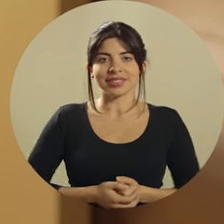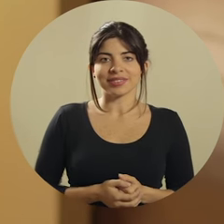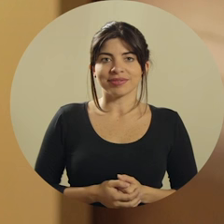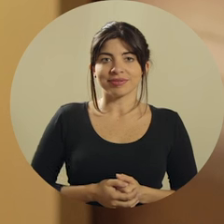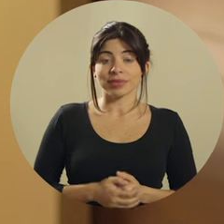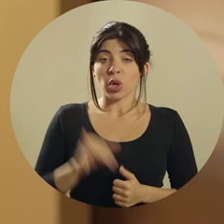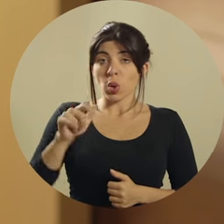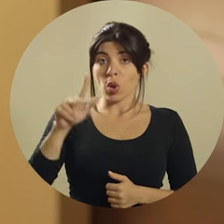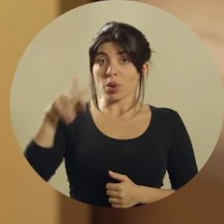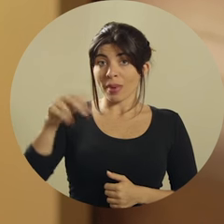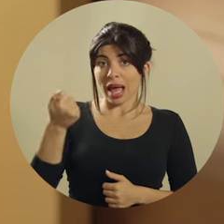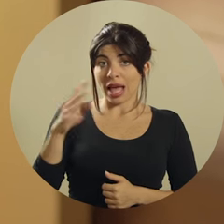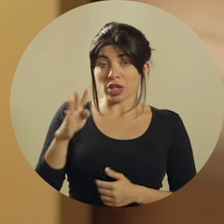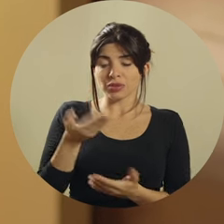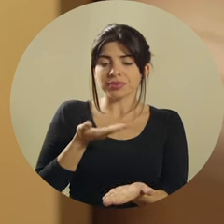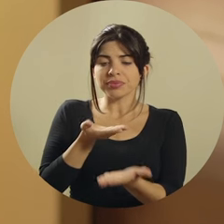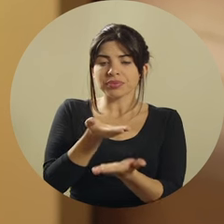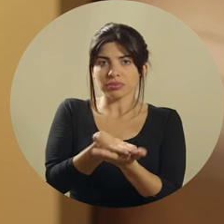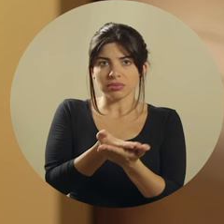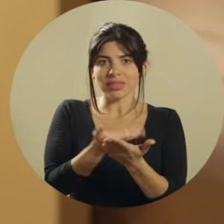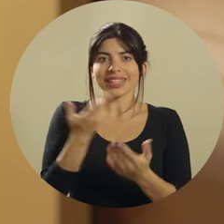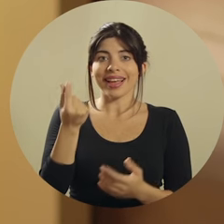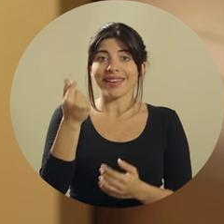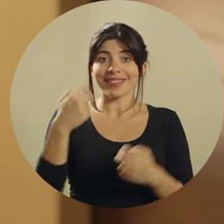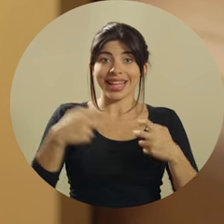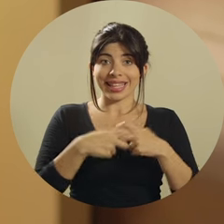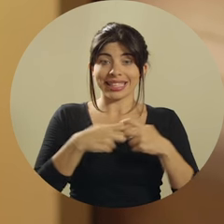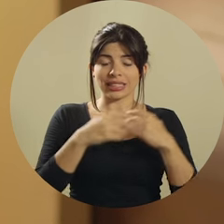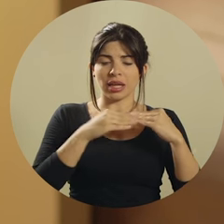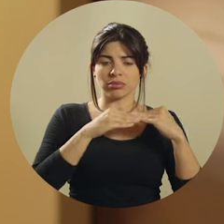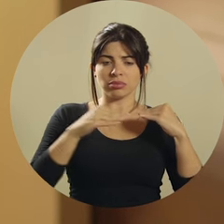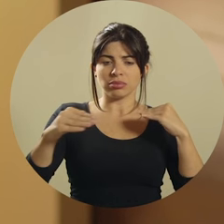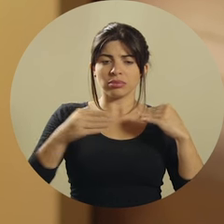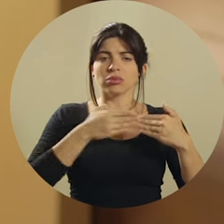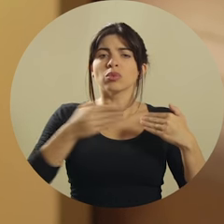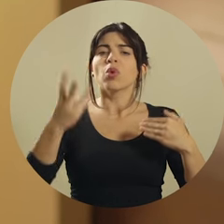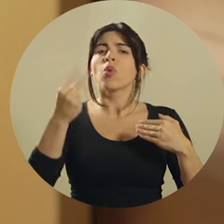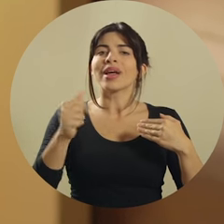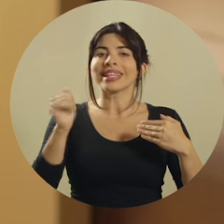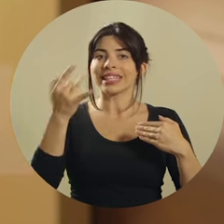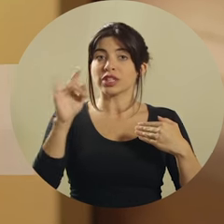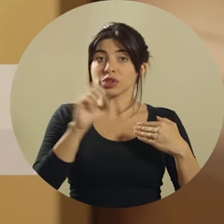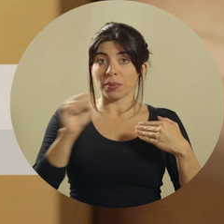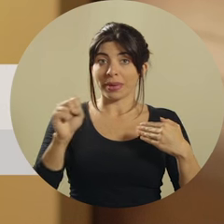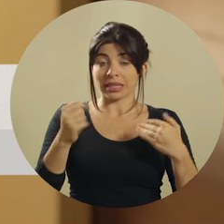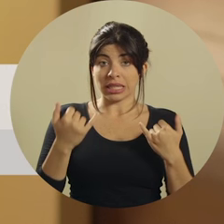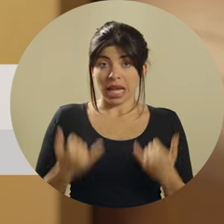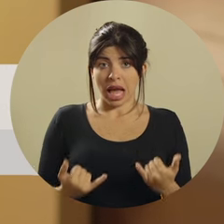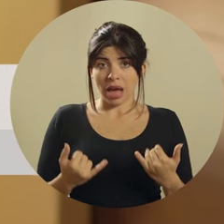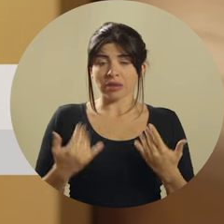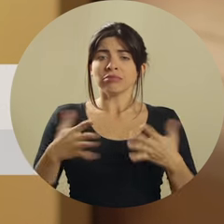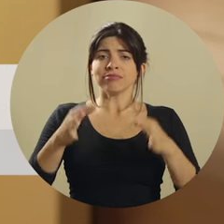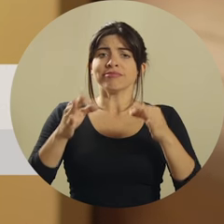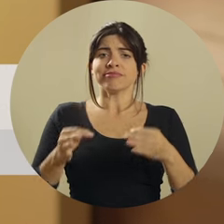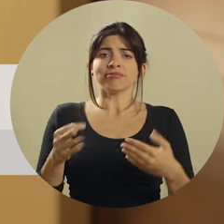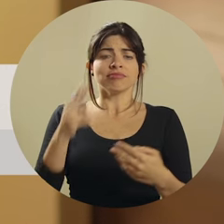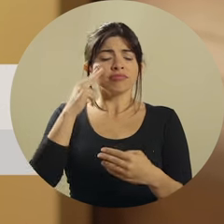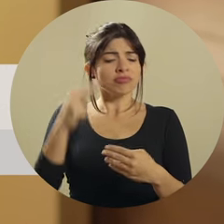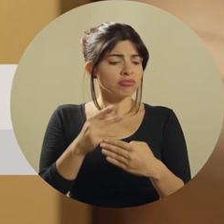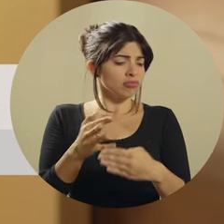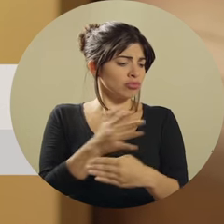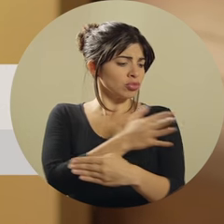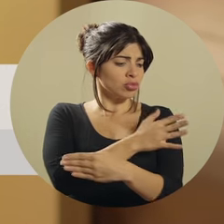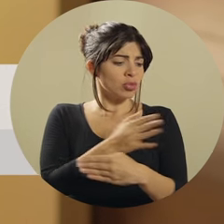En julio de 2014 planteamos estabilizar las tarifas eléctricas durante 18 meses. Hoy podemos afirmar que